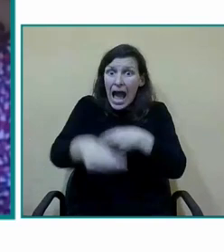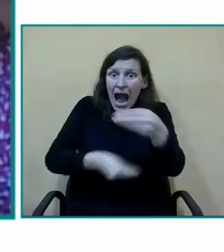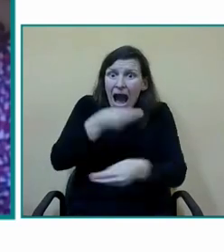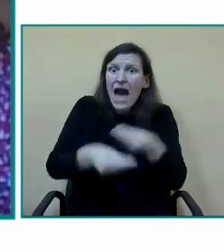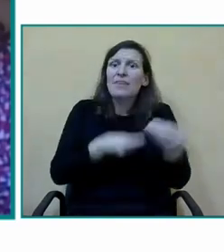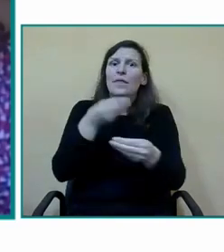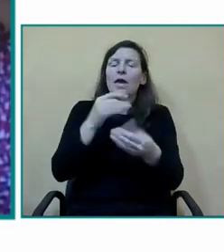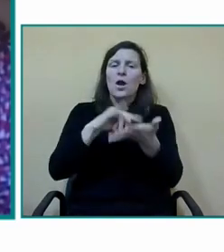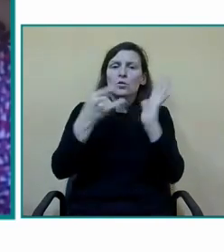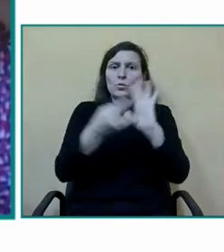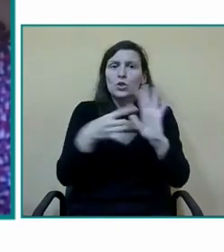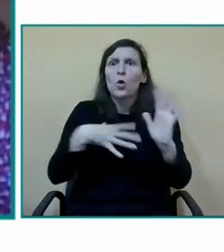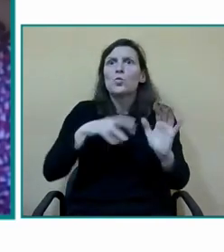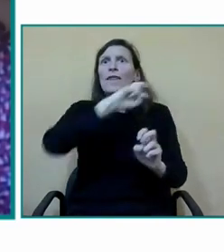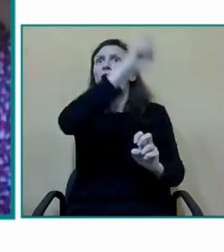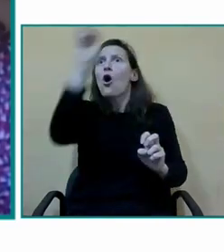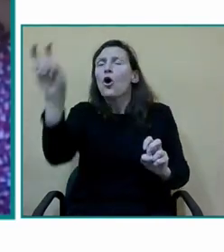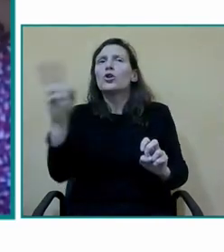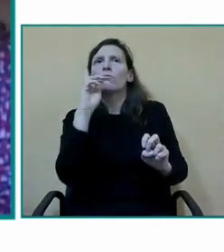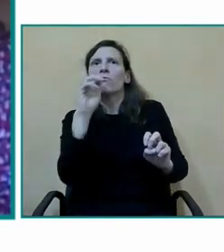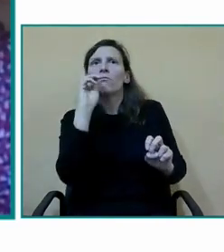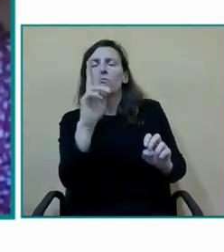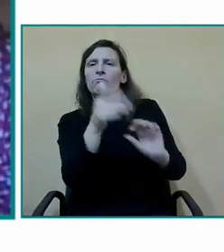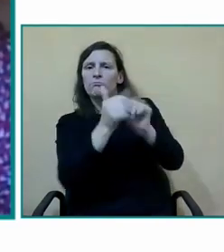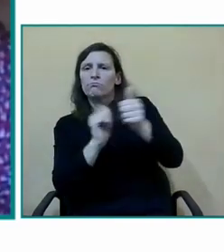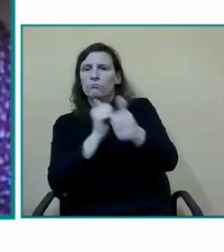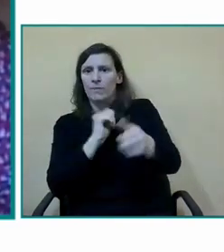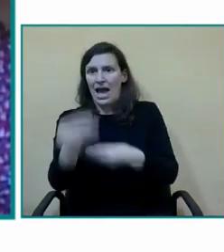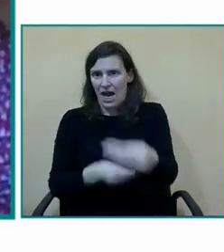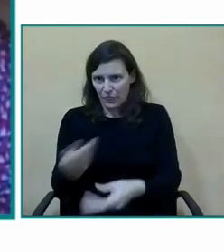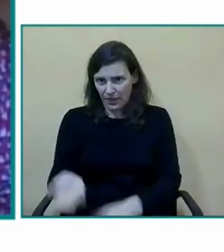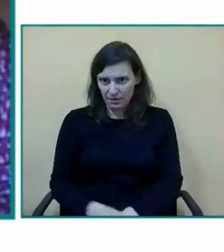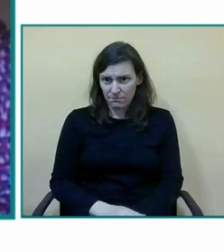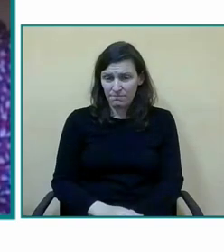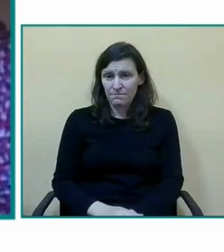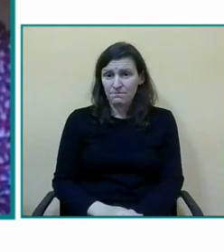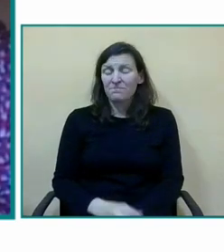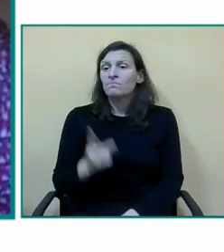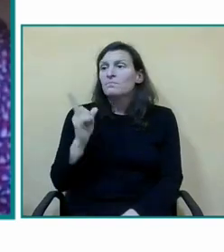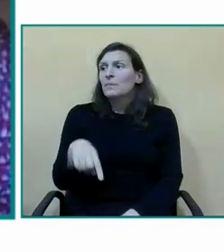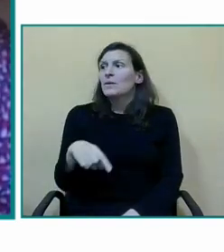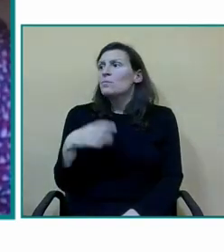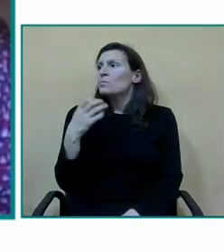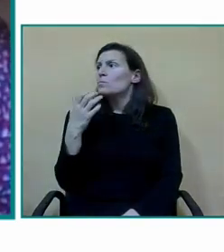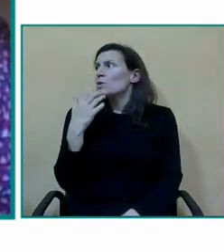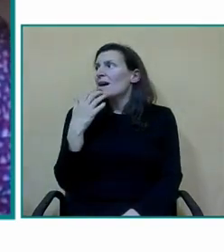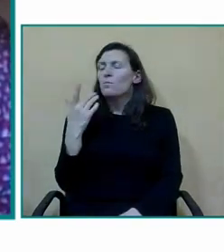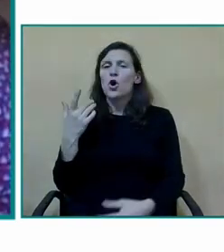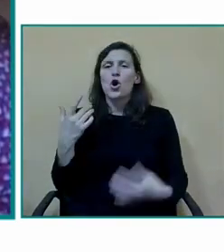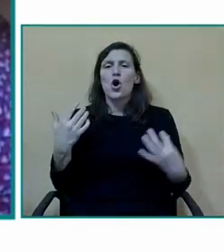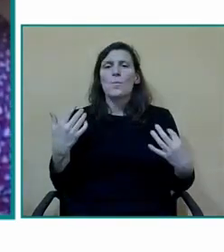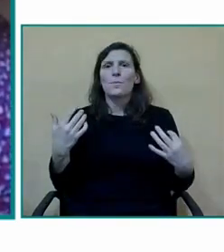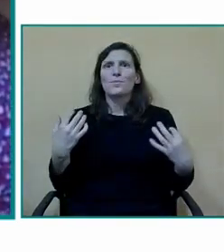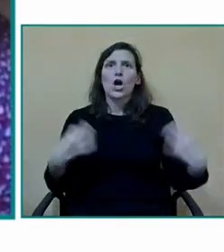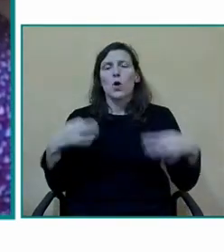aquí por ejemplo en el centro nos ponemos en marcha planear el próximo curso pues en febrero en marzo o sea ya